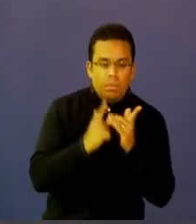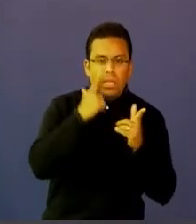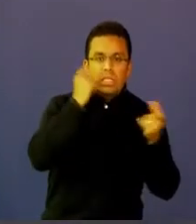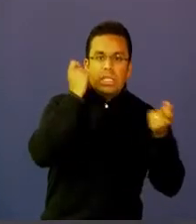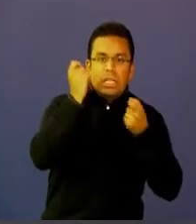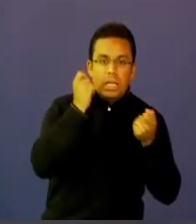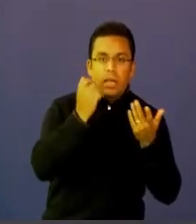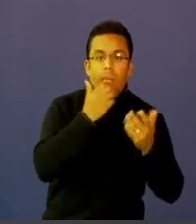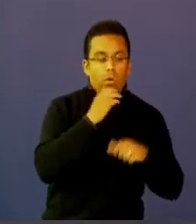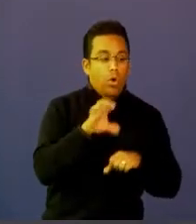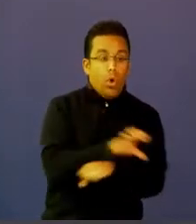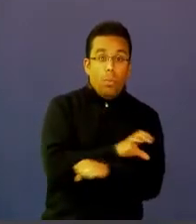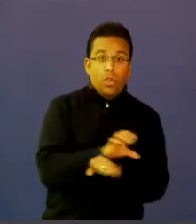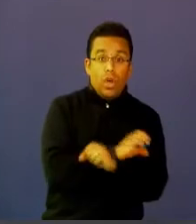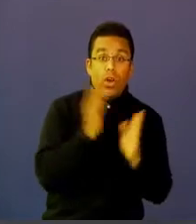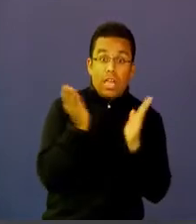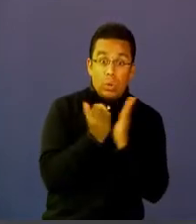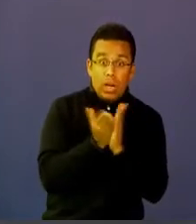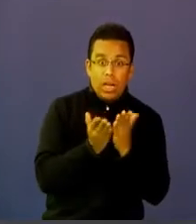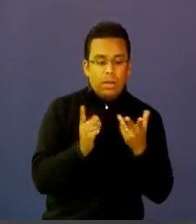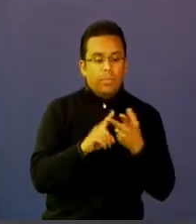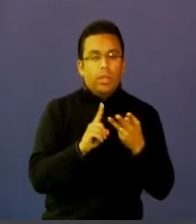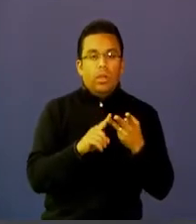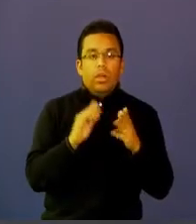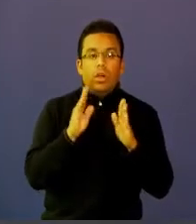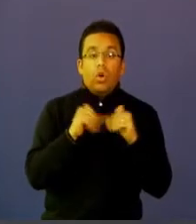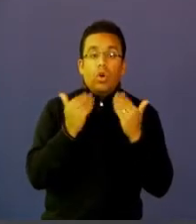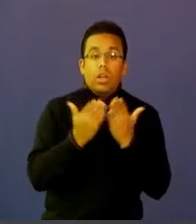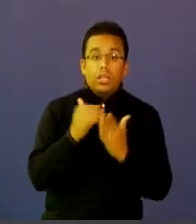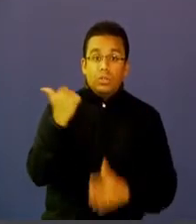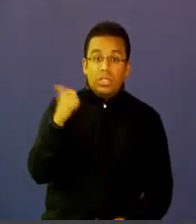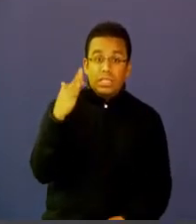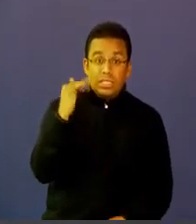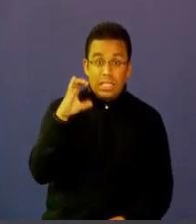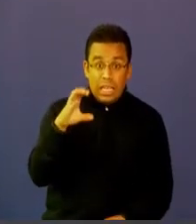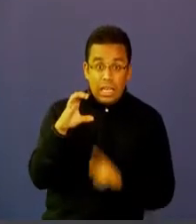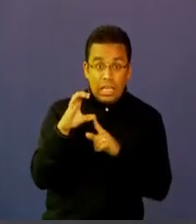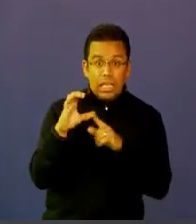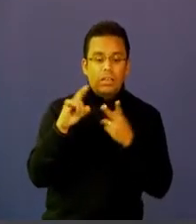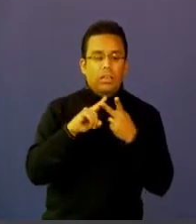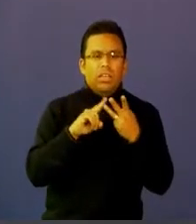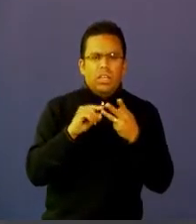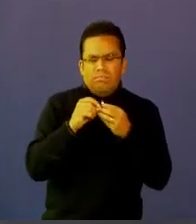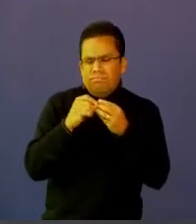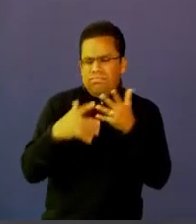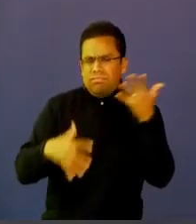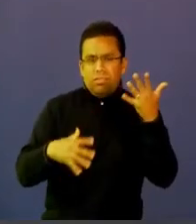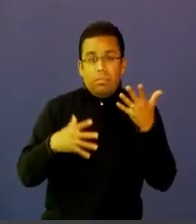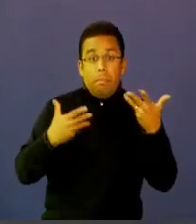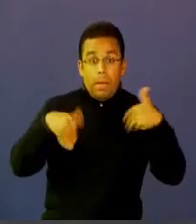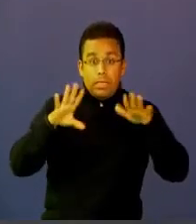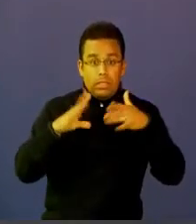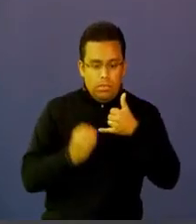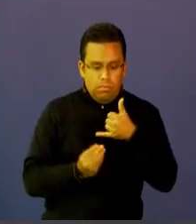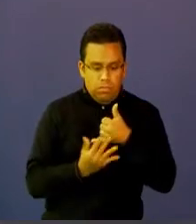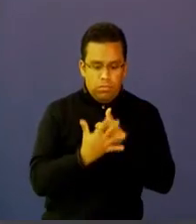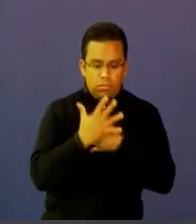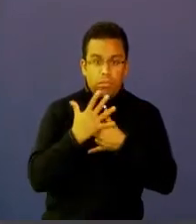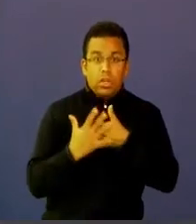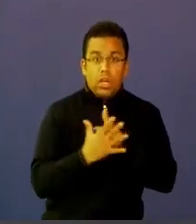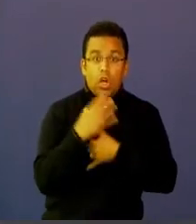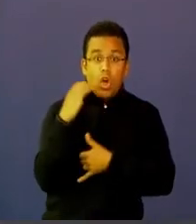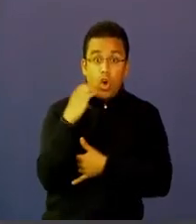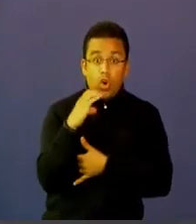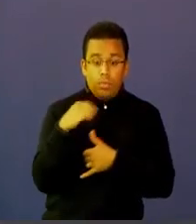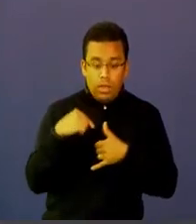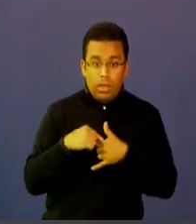educar como los que como colegios y como muchos otros que hay a lo largo y ancho del país ha permitido que se